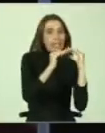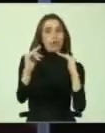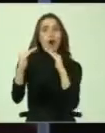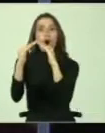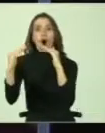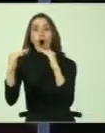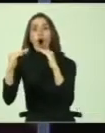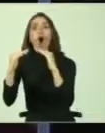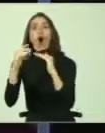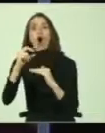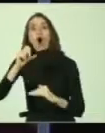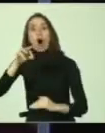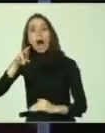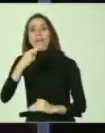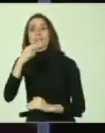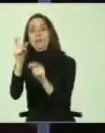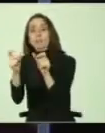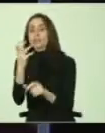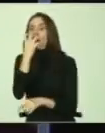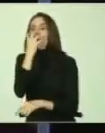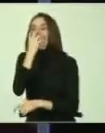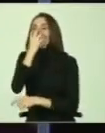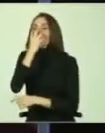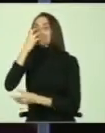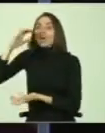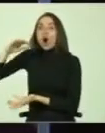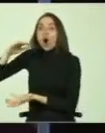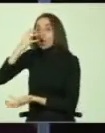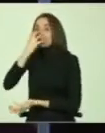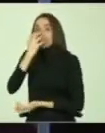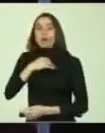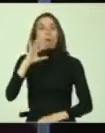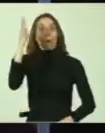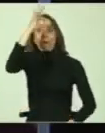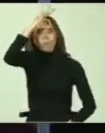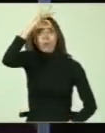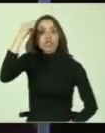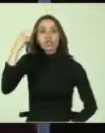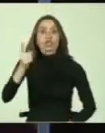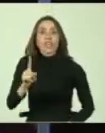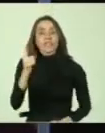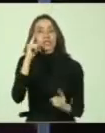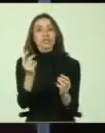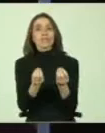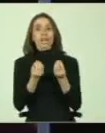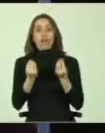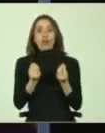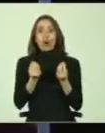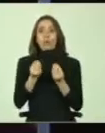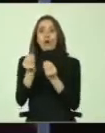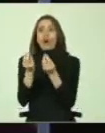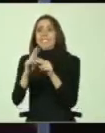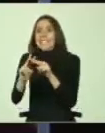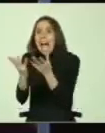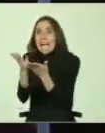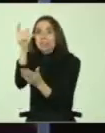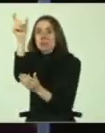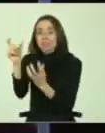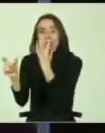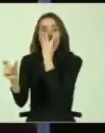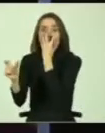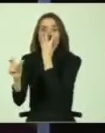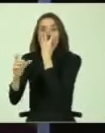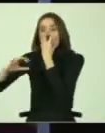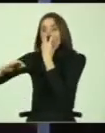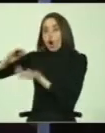oxígeno dependiente. Nosotros no teníamos idea, no sabíamos. Y lo peor de todo es que no sabemos cómo tratar el caso del oxígeno dependiente. O sea, podemos sacar a la